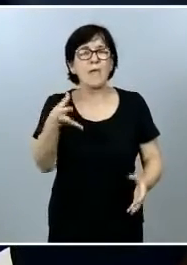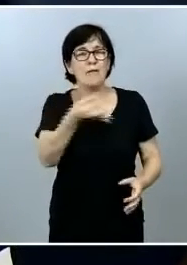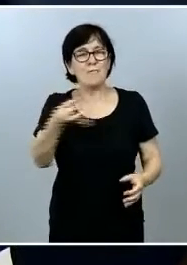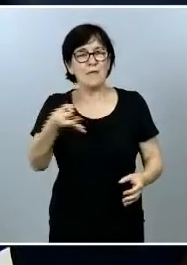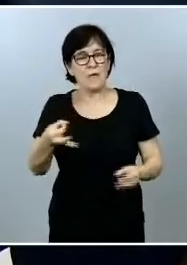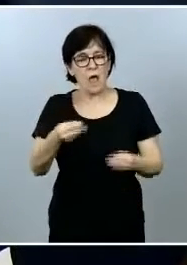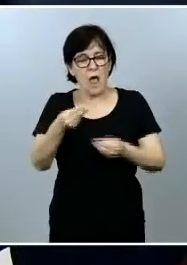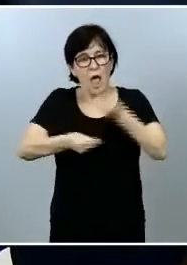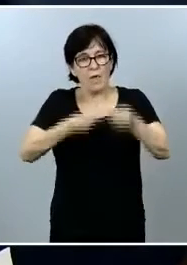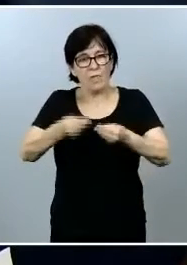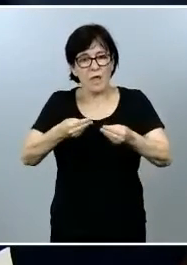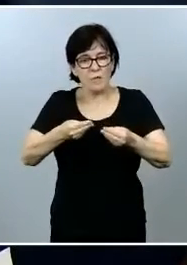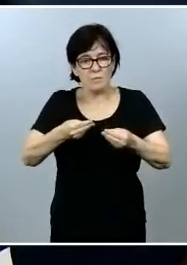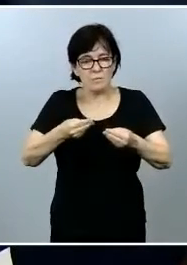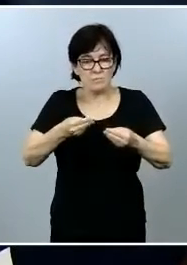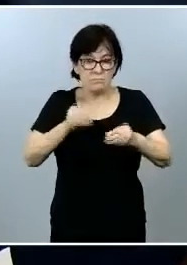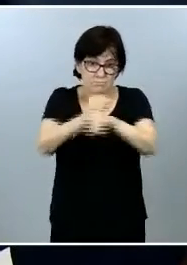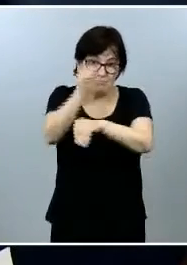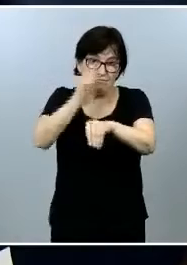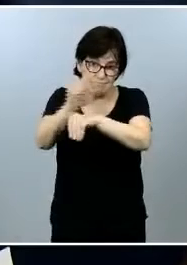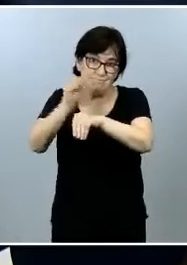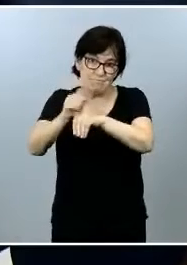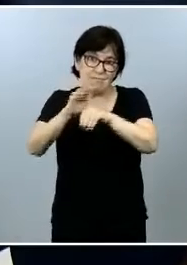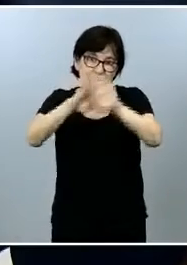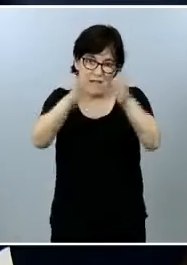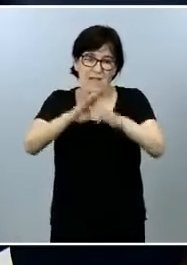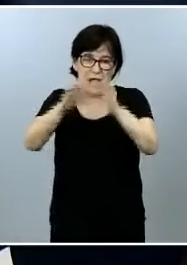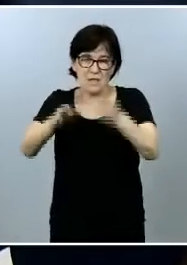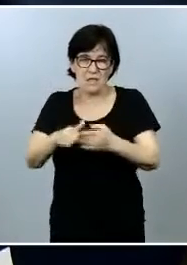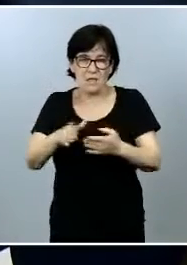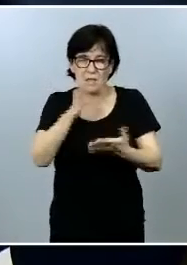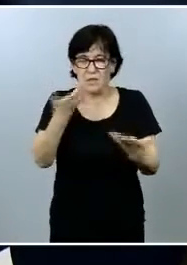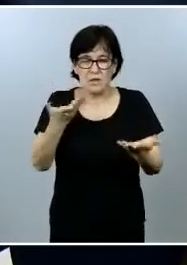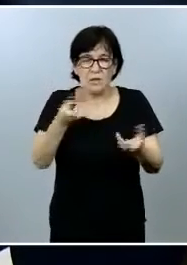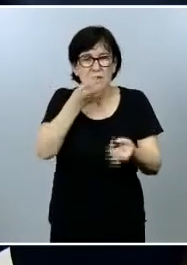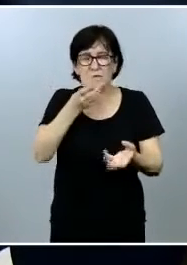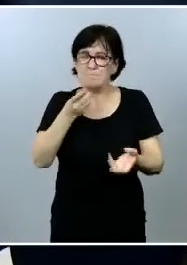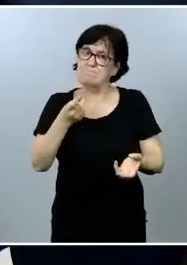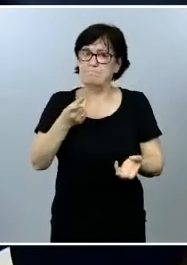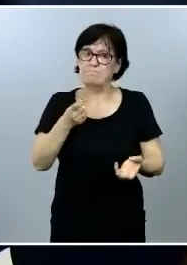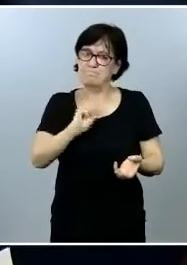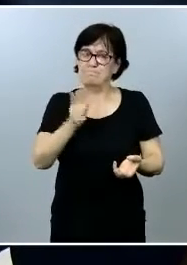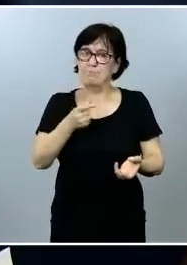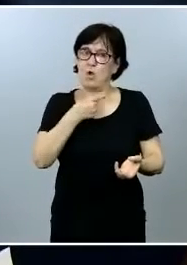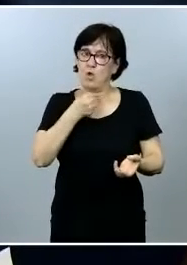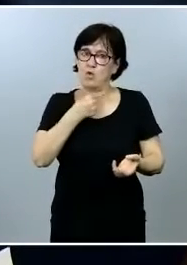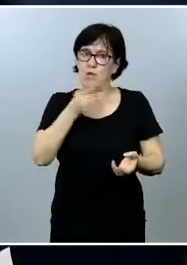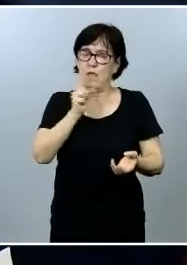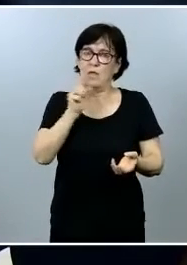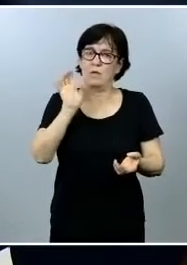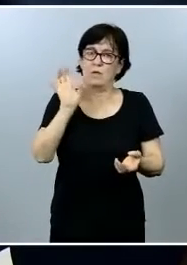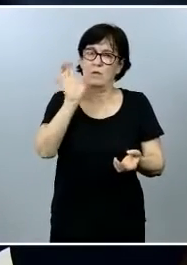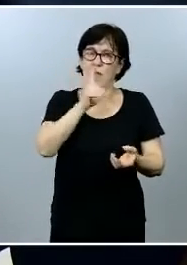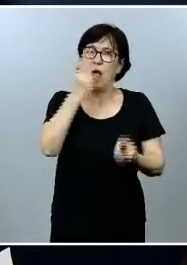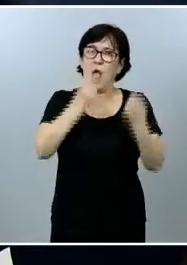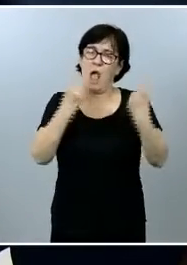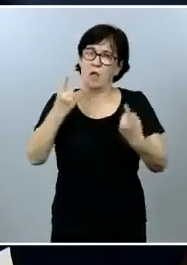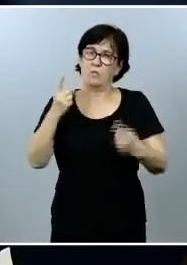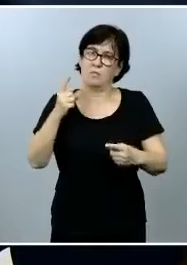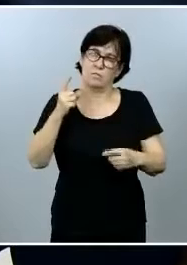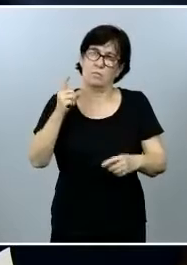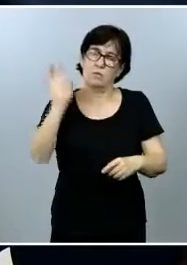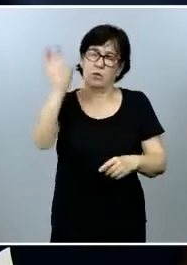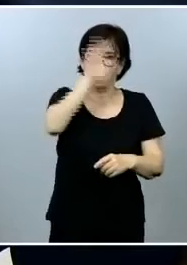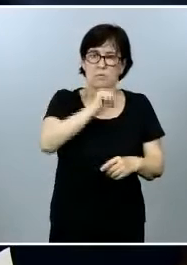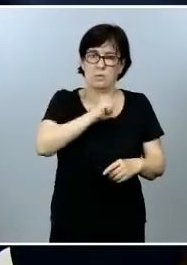a los hogares esas prestaciones unas declaraciones que no han sido muy bien recibidas por muchas autonomías que